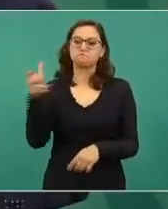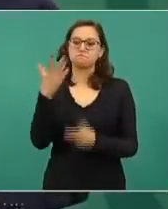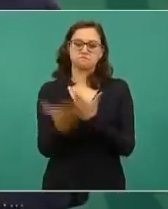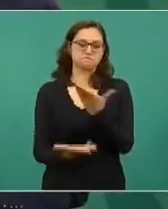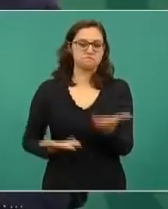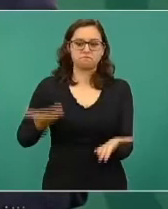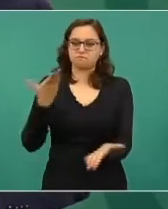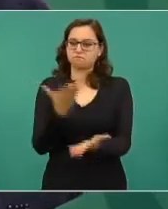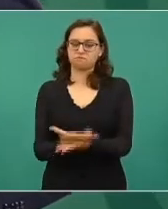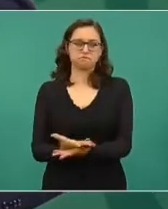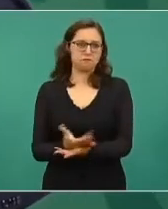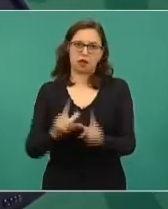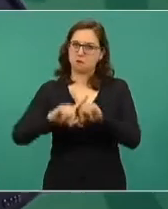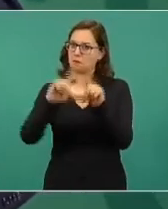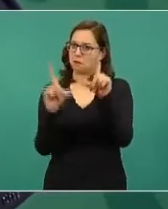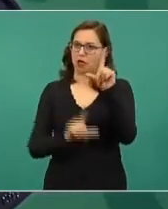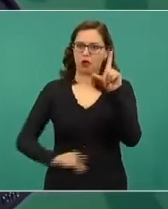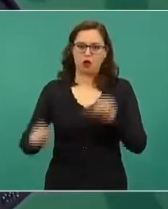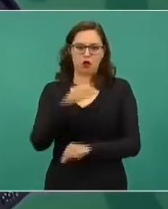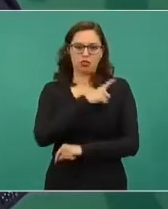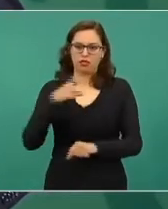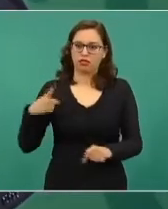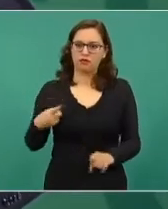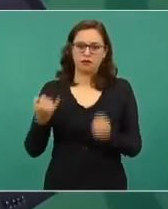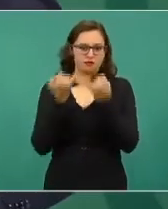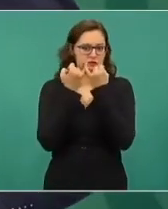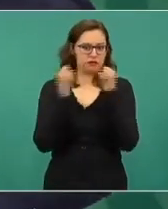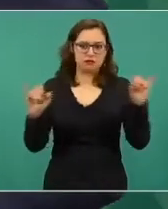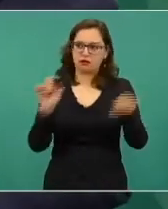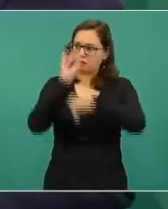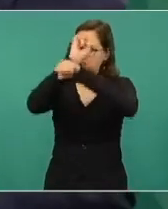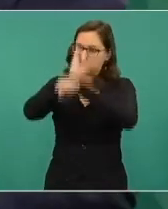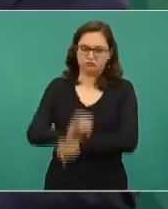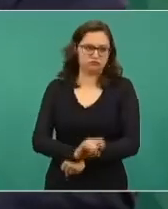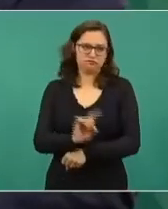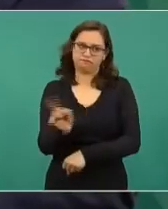la libertad de los esclavos